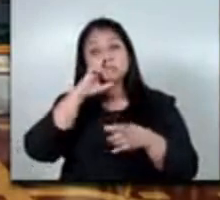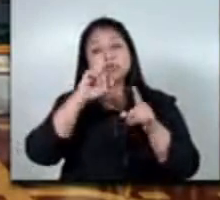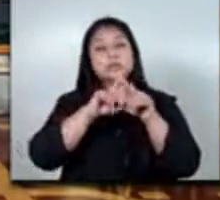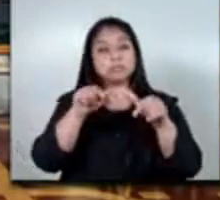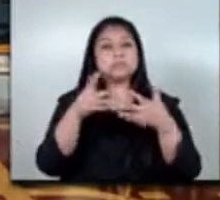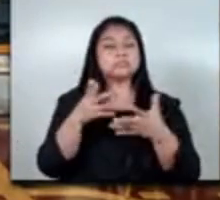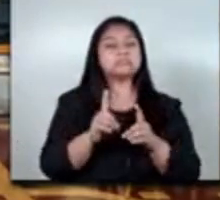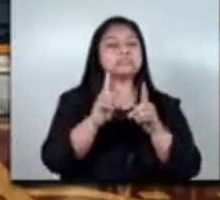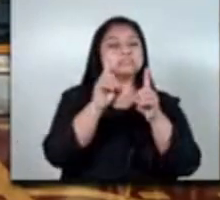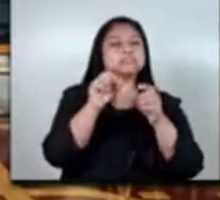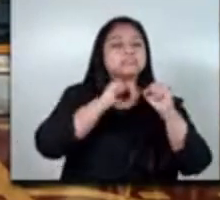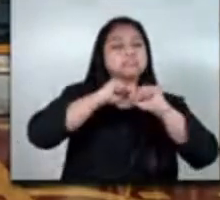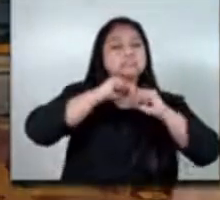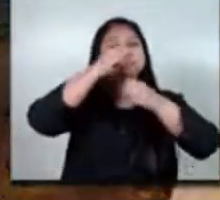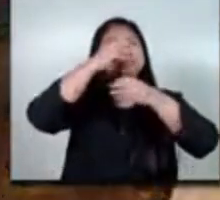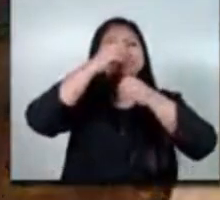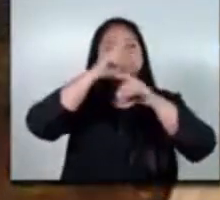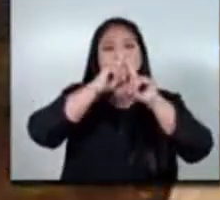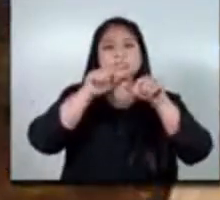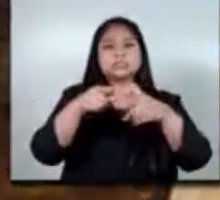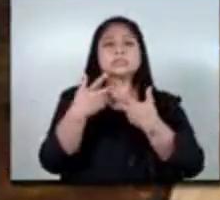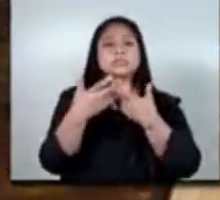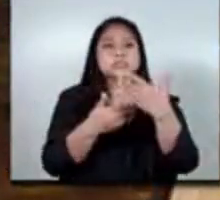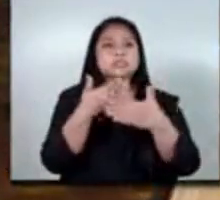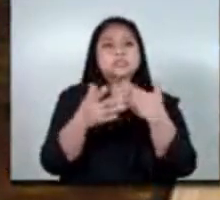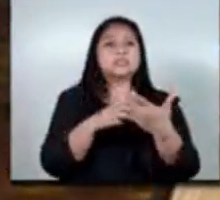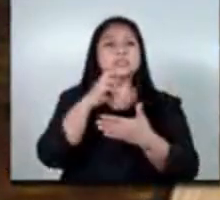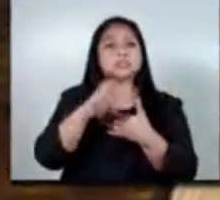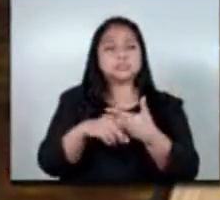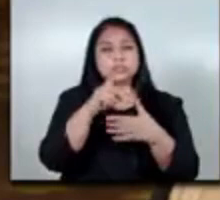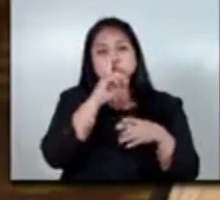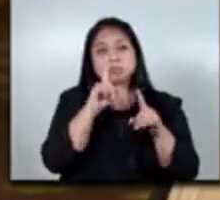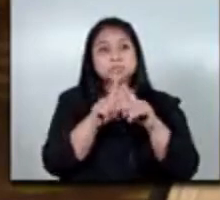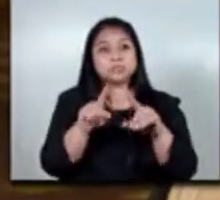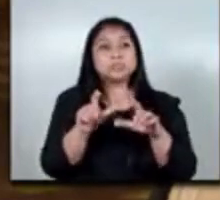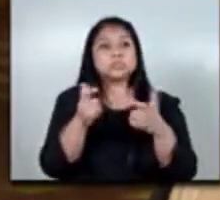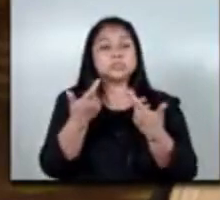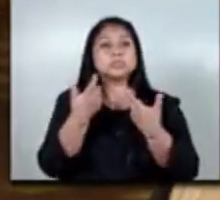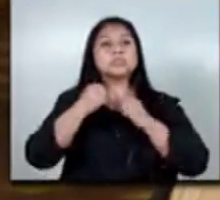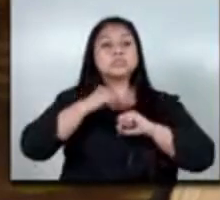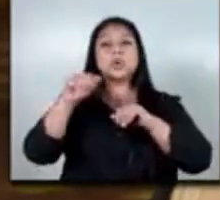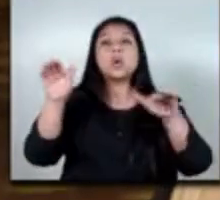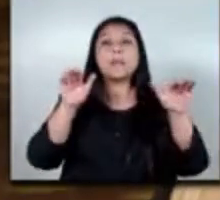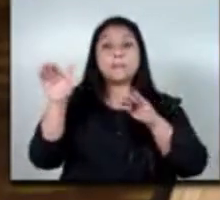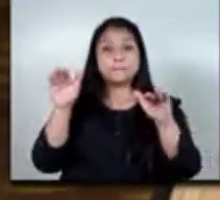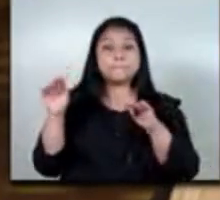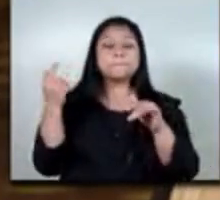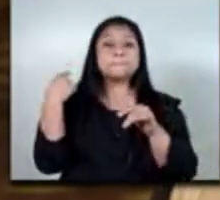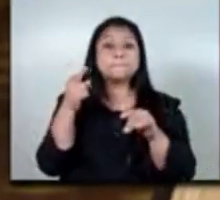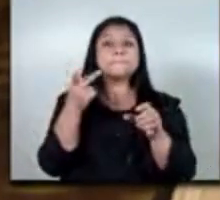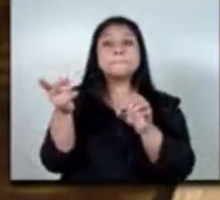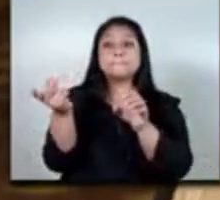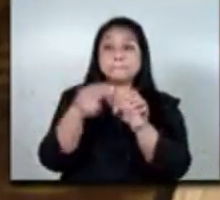información de promoción del programa y en la realización de convocatorios para identificar y reclutar